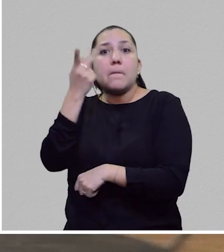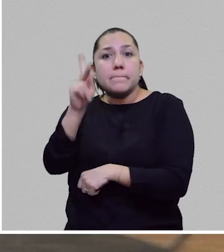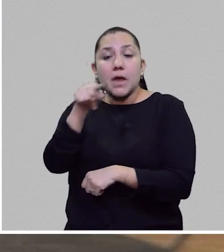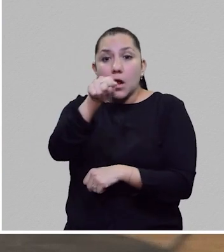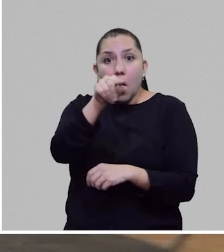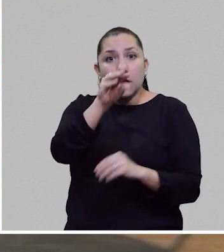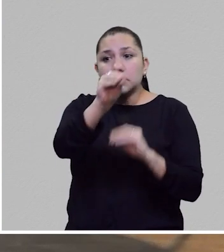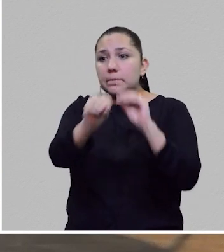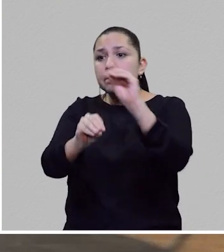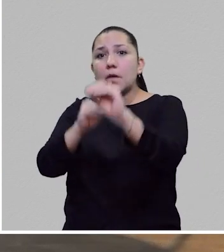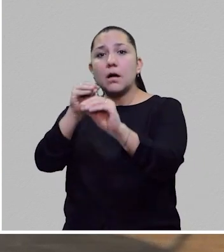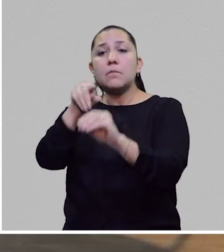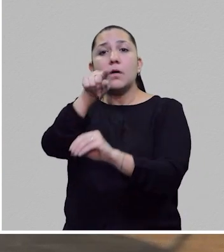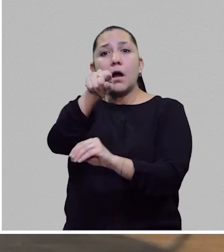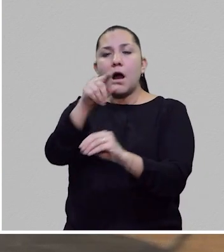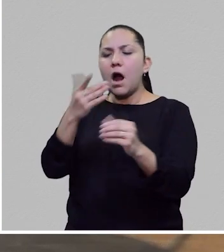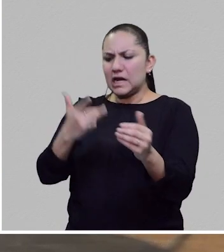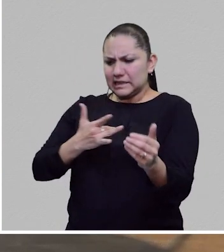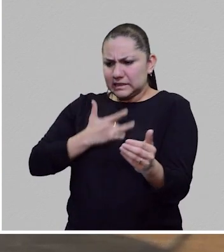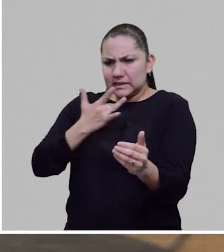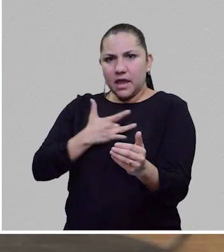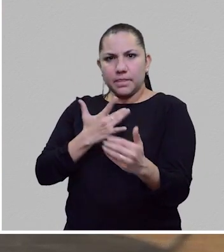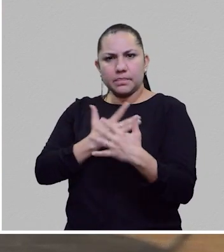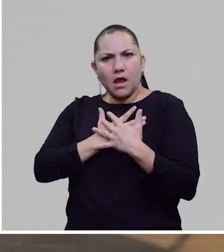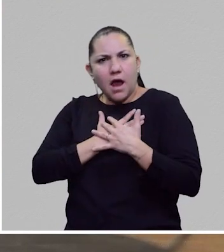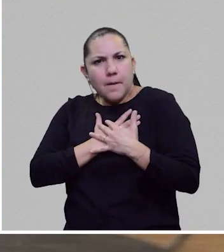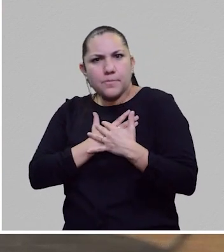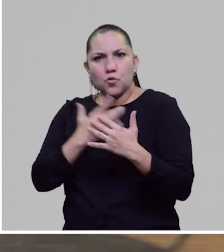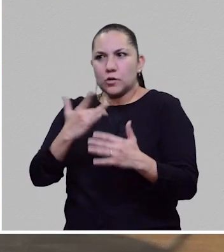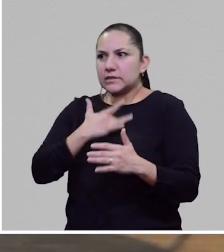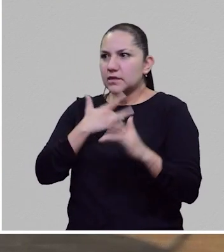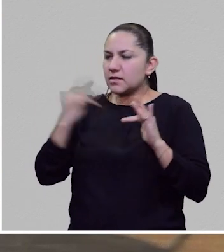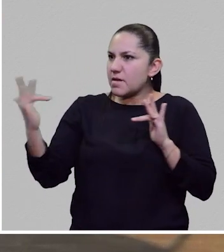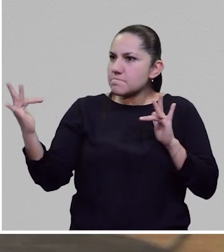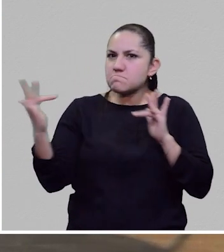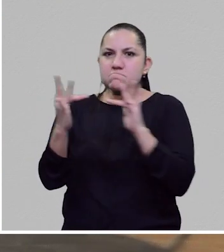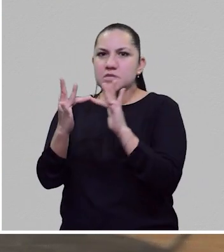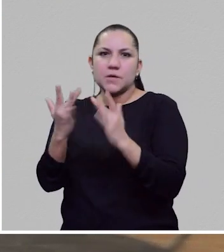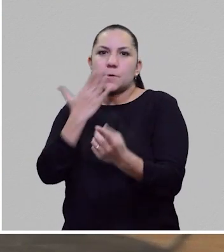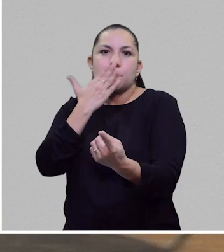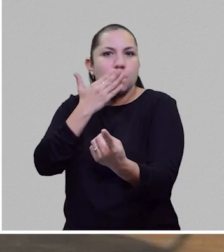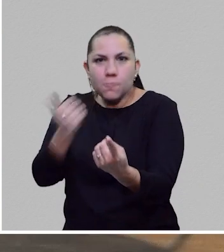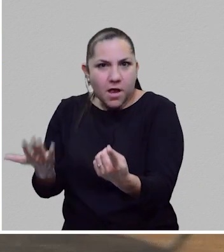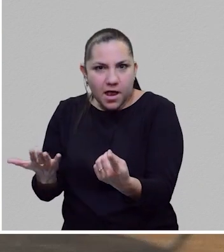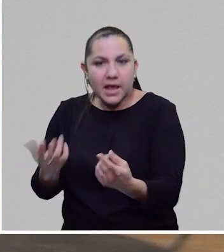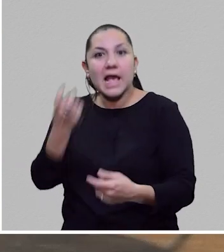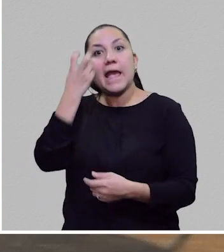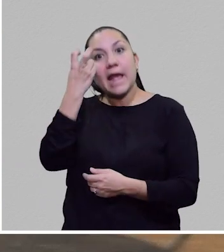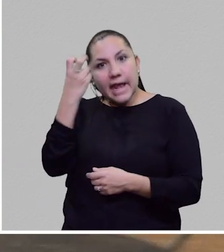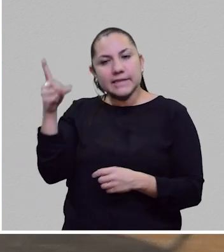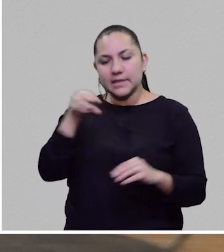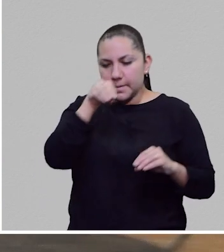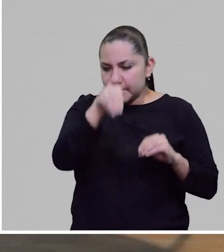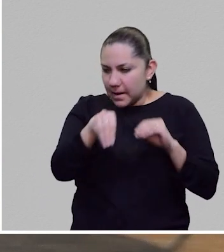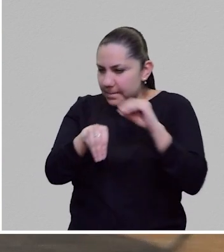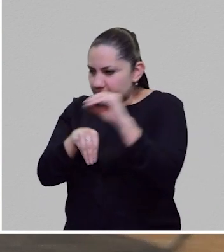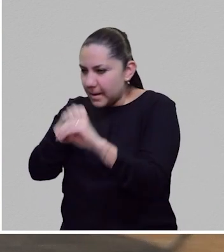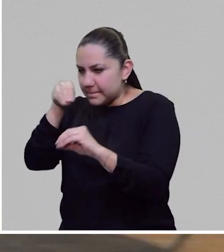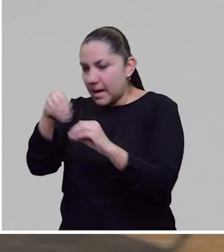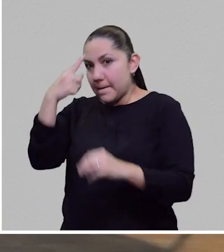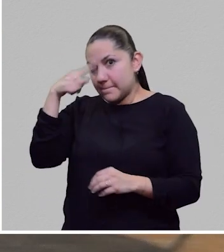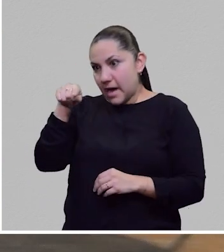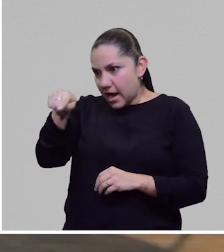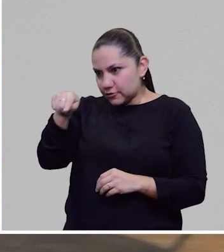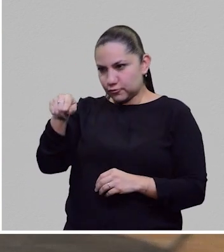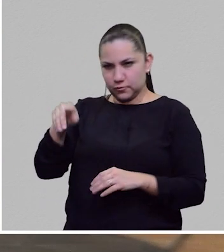de sentir o de, sí, de conectarse con lo amoroso y con lo trascendente, y esa es la búsqueda de